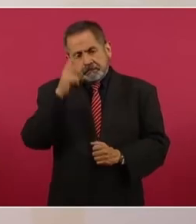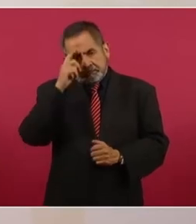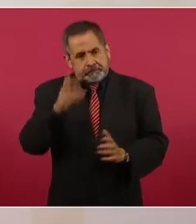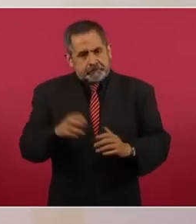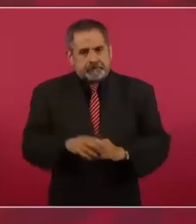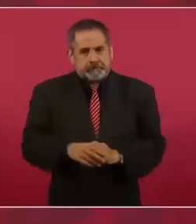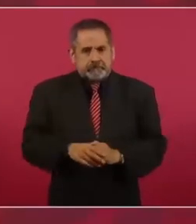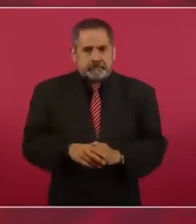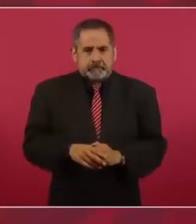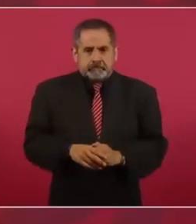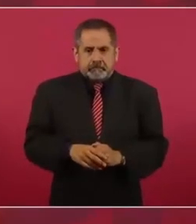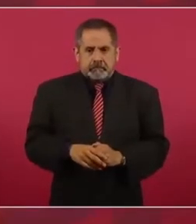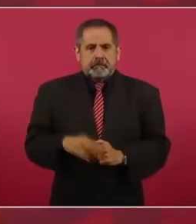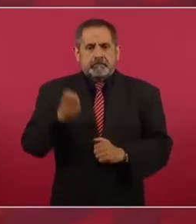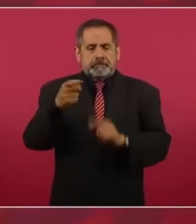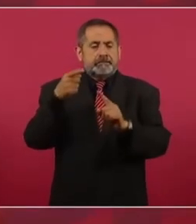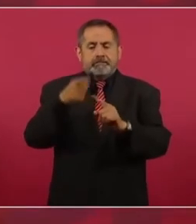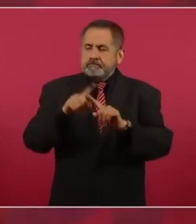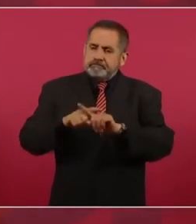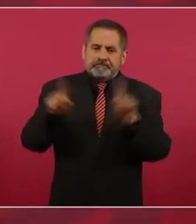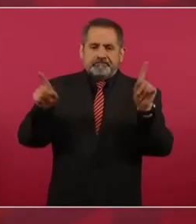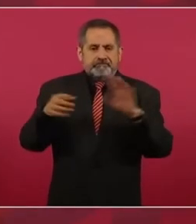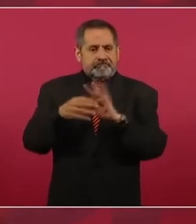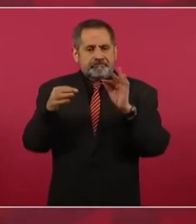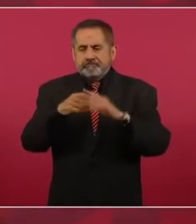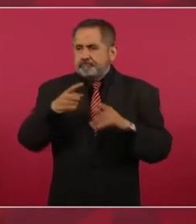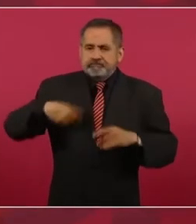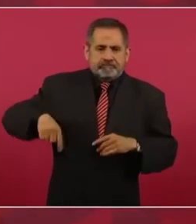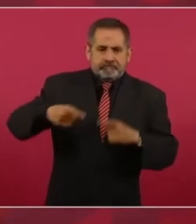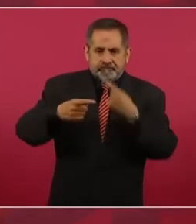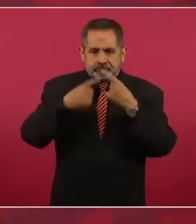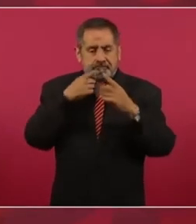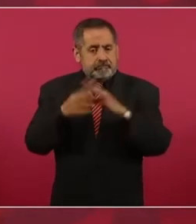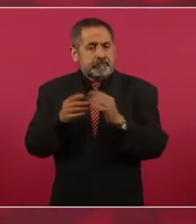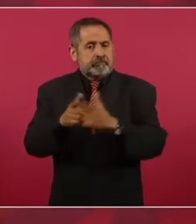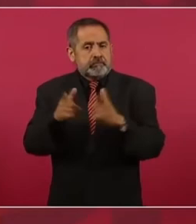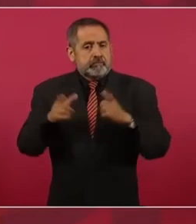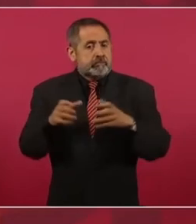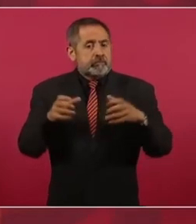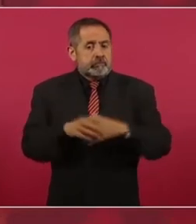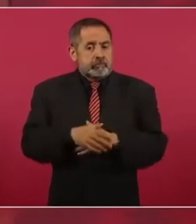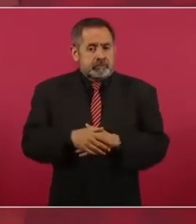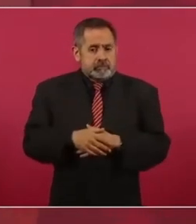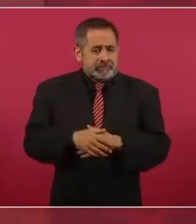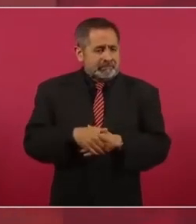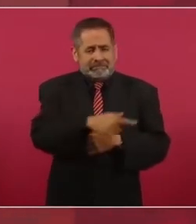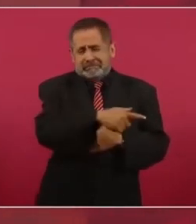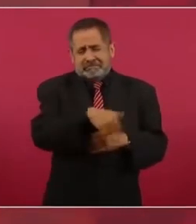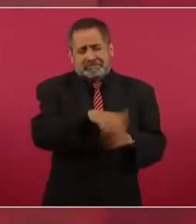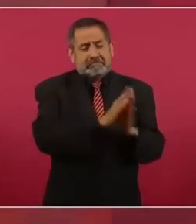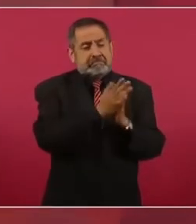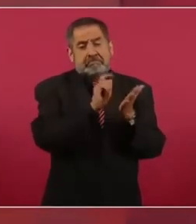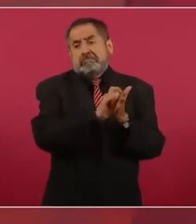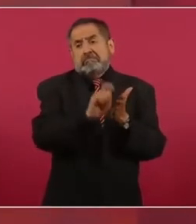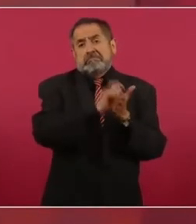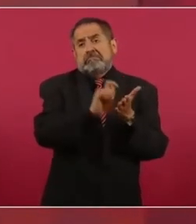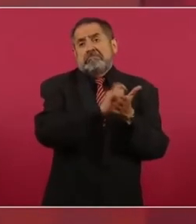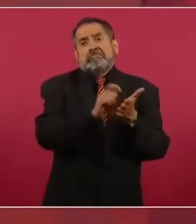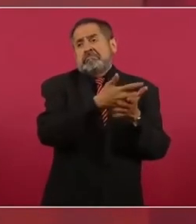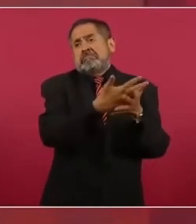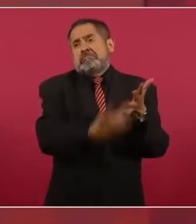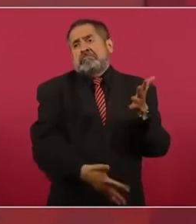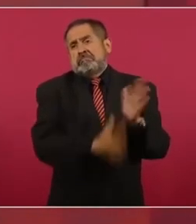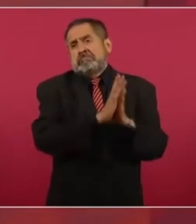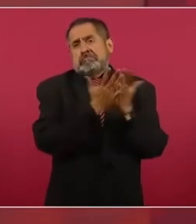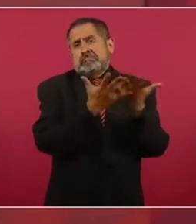Entonces, esa es la diferencia que tenemos con estos grupos y pueden escribir todos los libros que